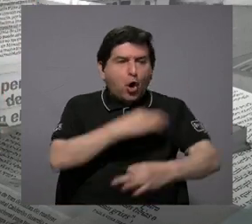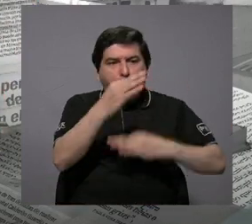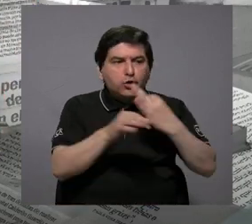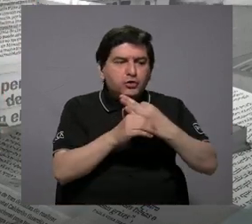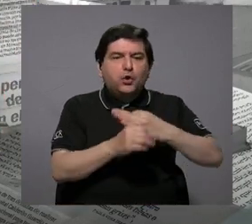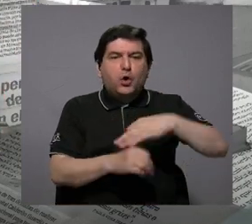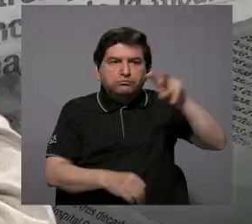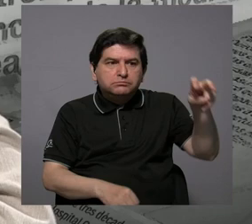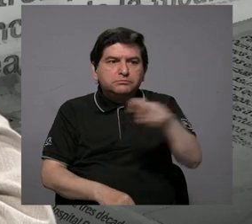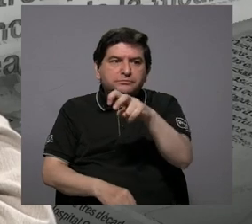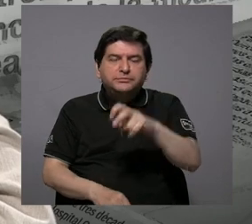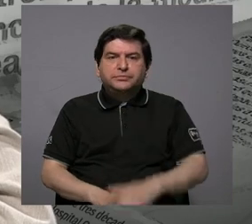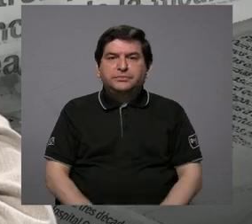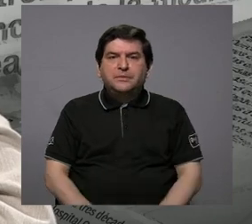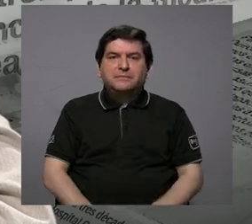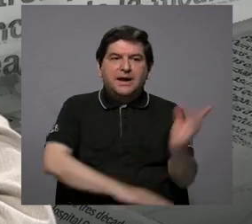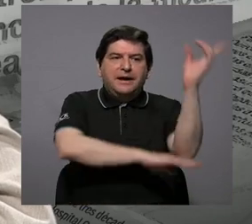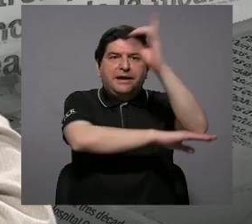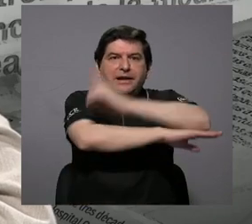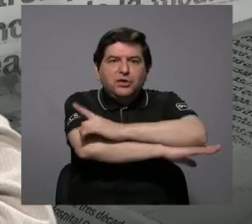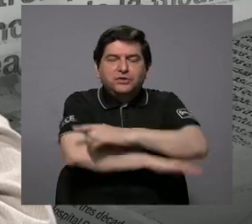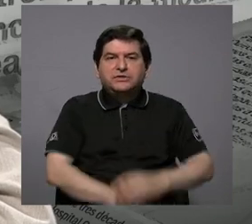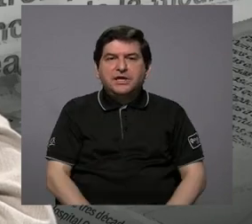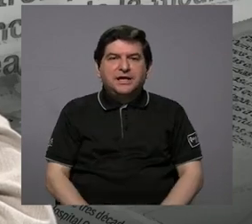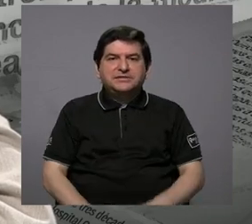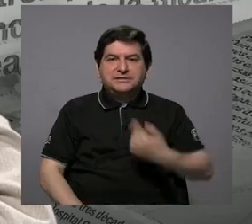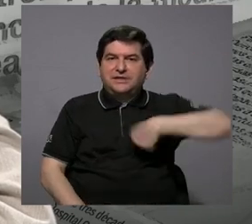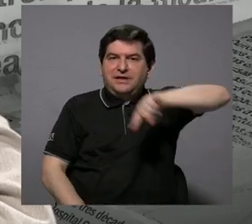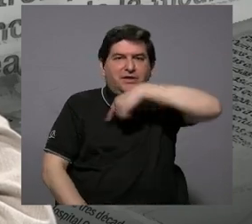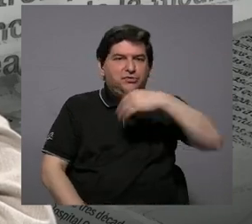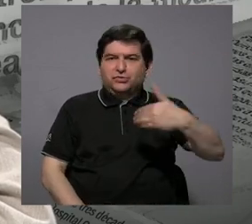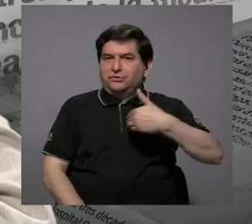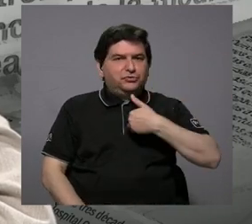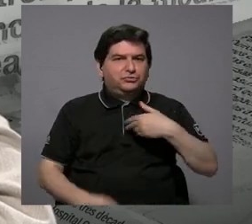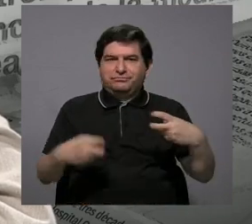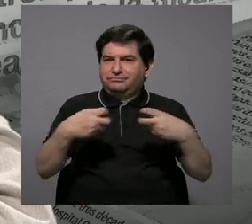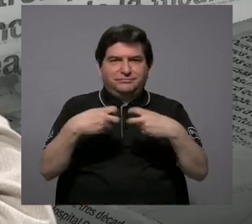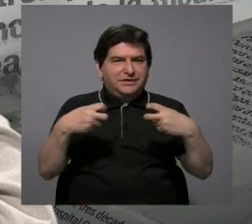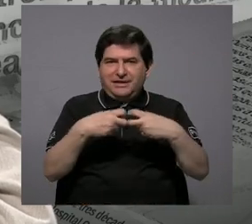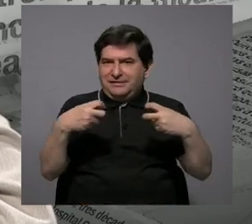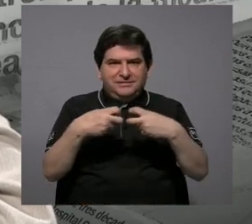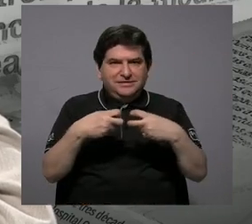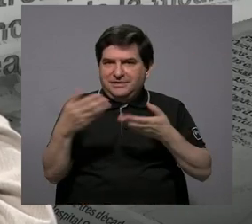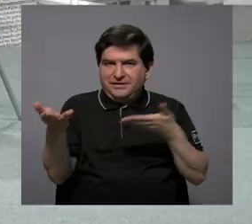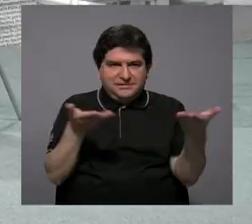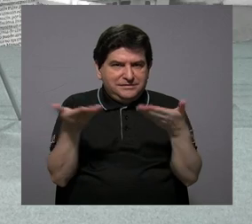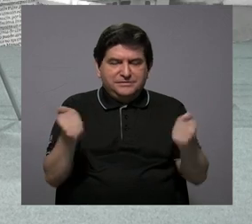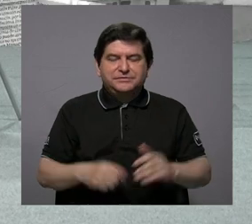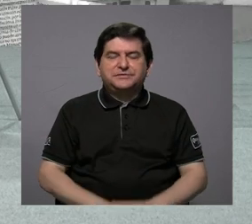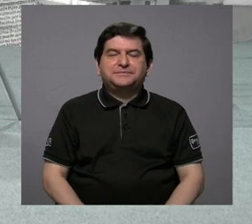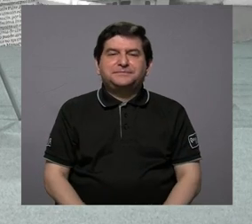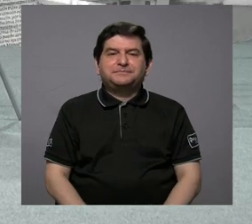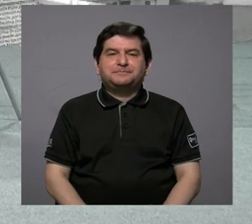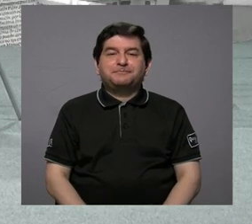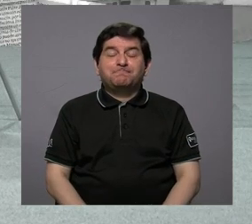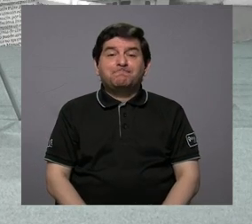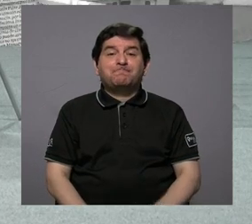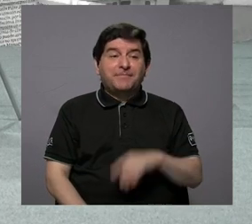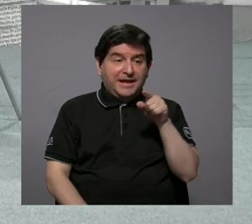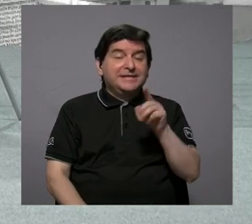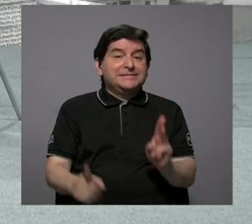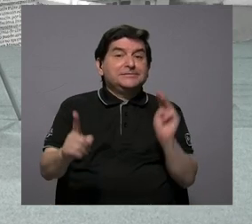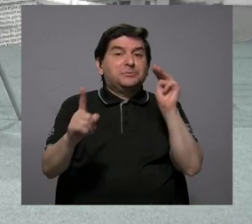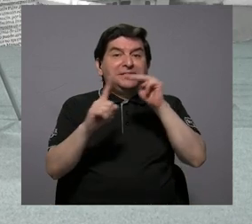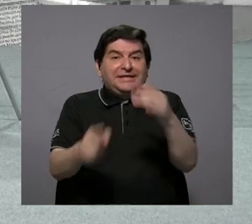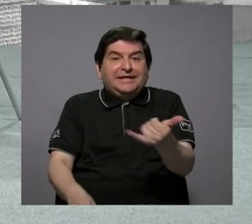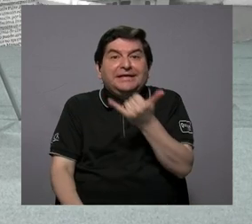de transporte para el resto de los días que no íbamos a tener energía. Exactamente. Entonces, bueno, le estaríamos dando un